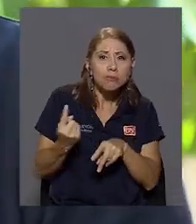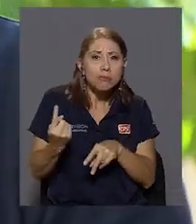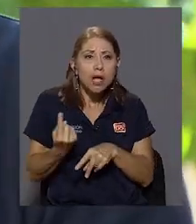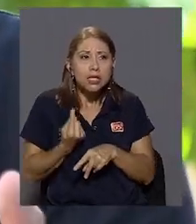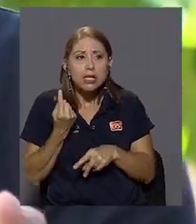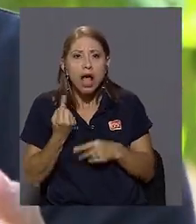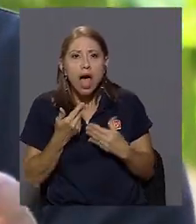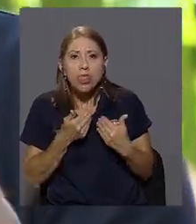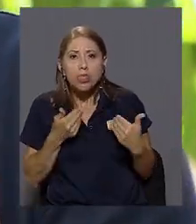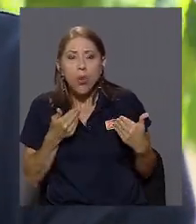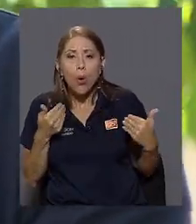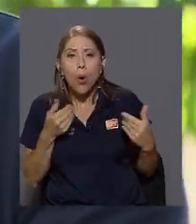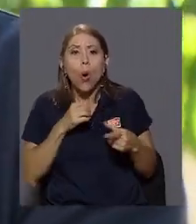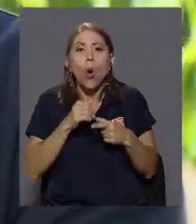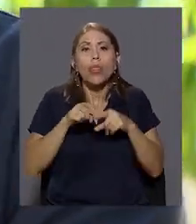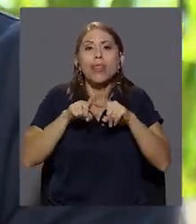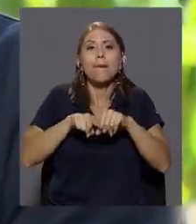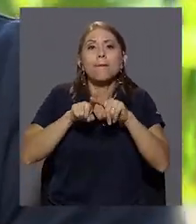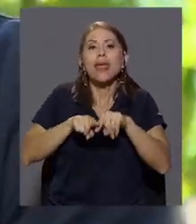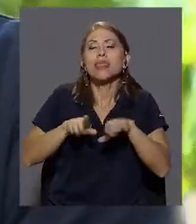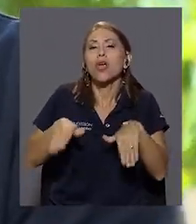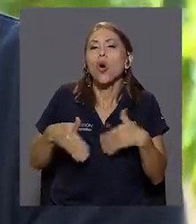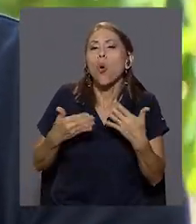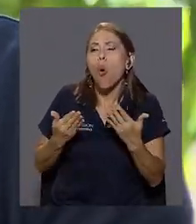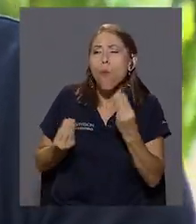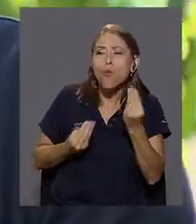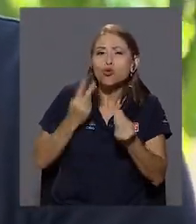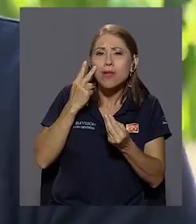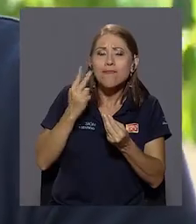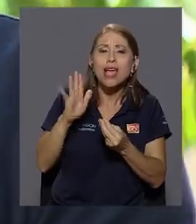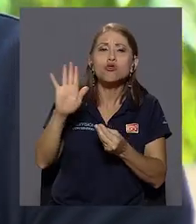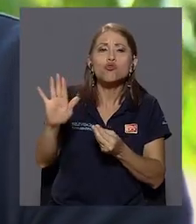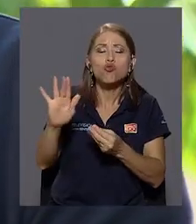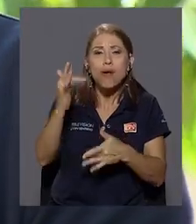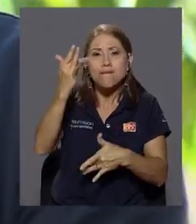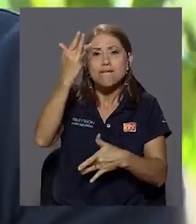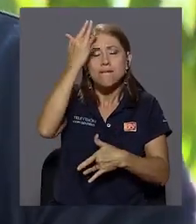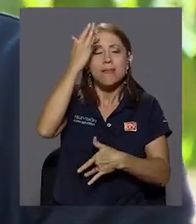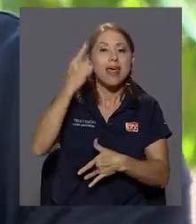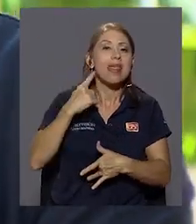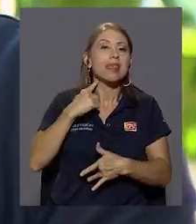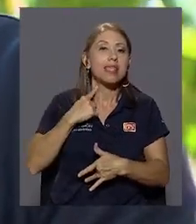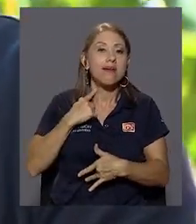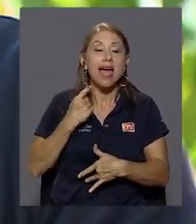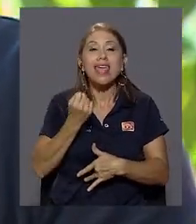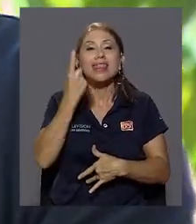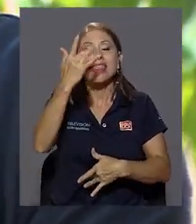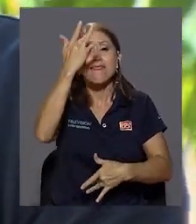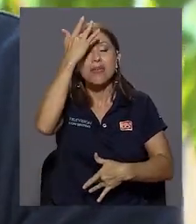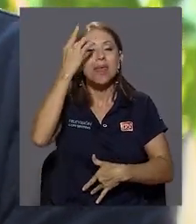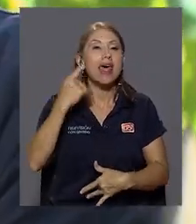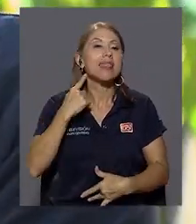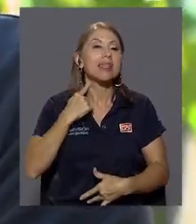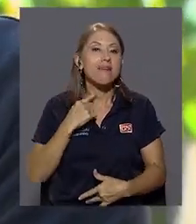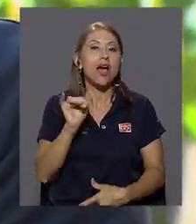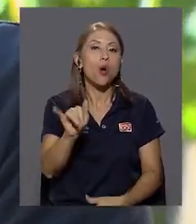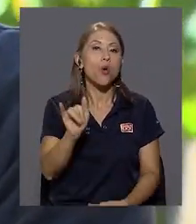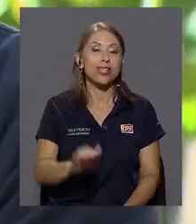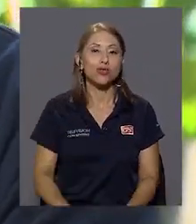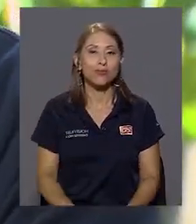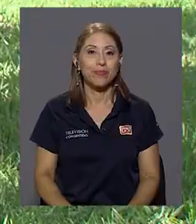de qué tanto vaya acrecentando los síntomas de la enfermedad adictiva, ¿verdad? Entendiendo la enfermedad adictiva como eso.